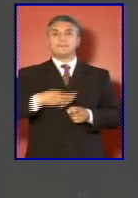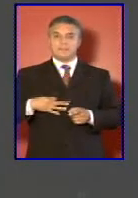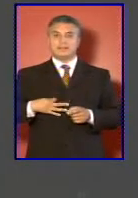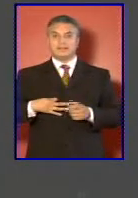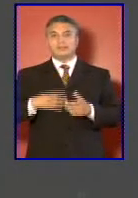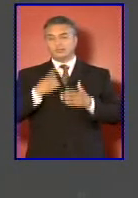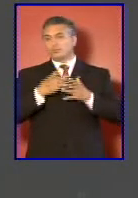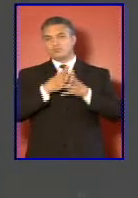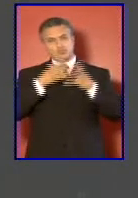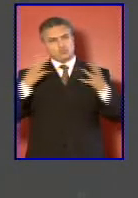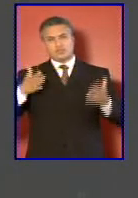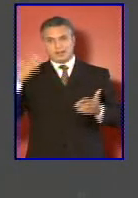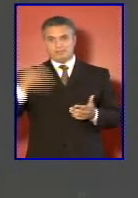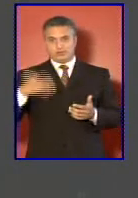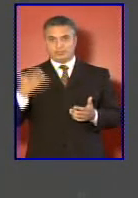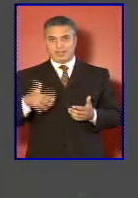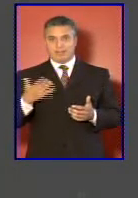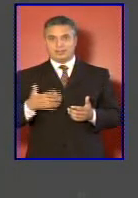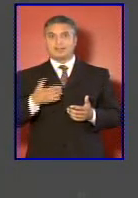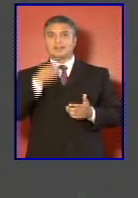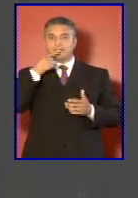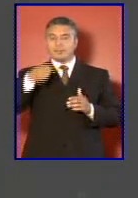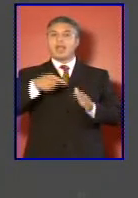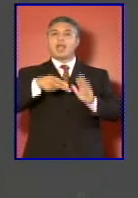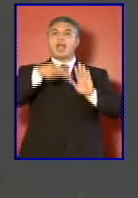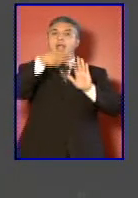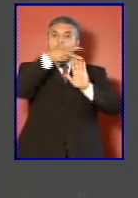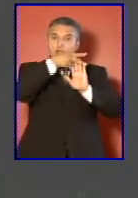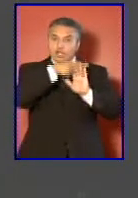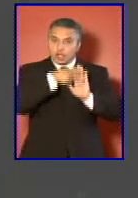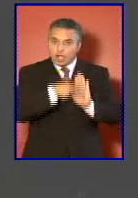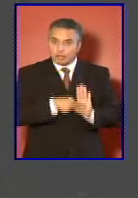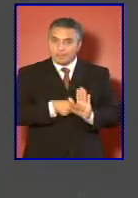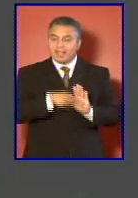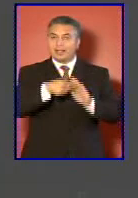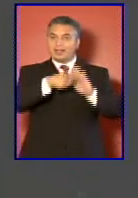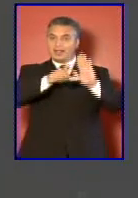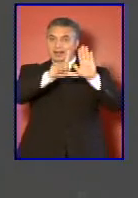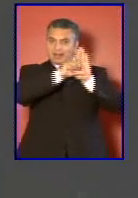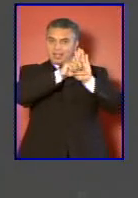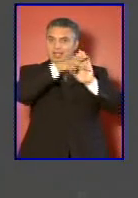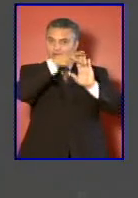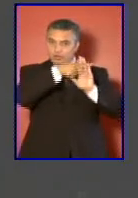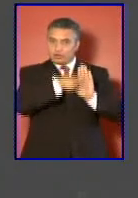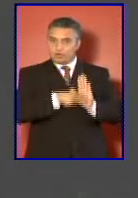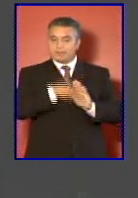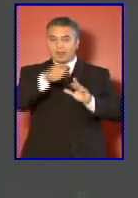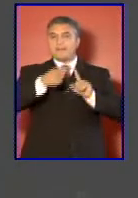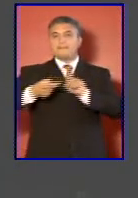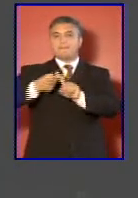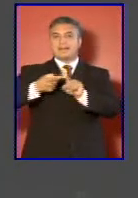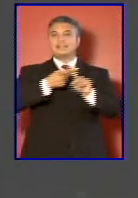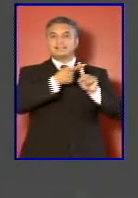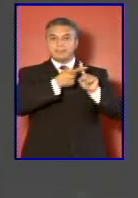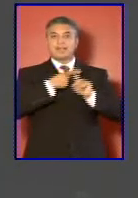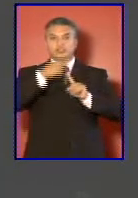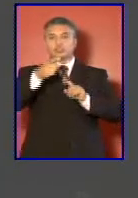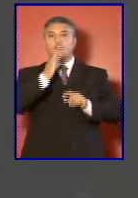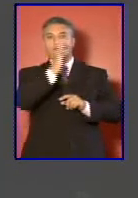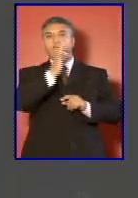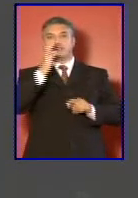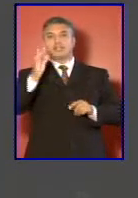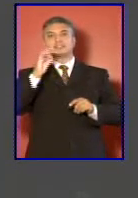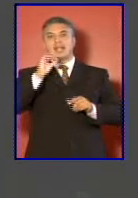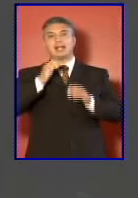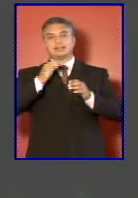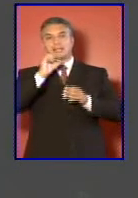importante va a normal normar en ley la participación de las fuerzas armadas en